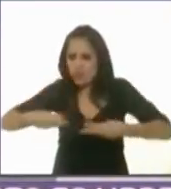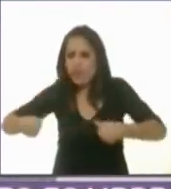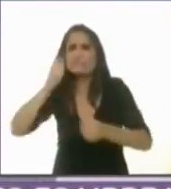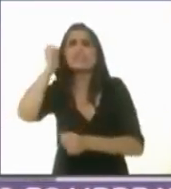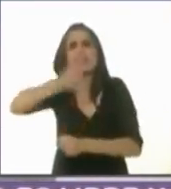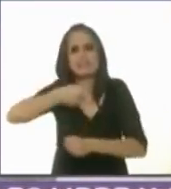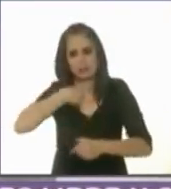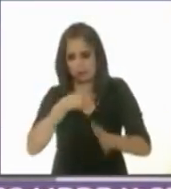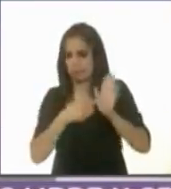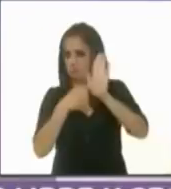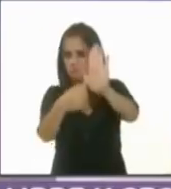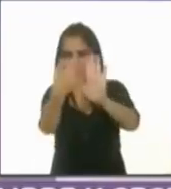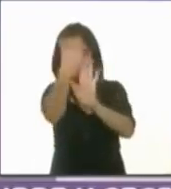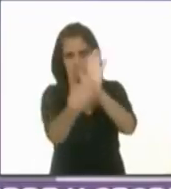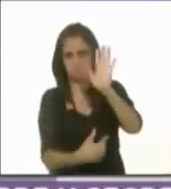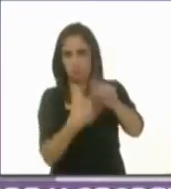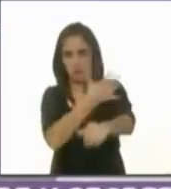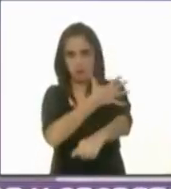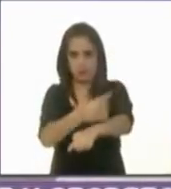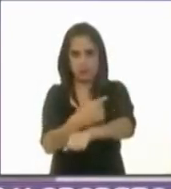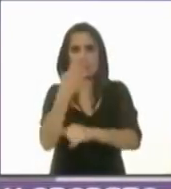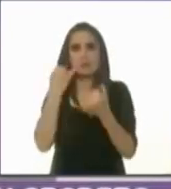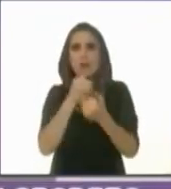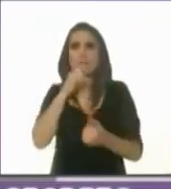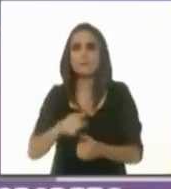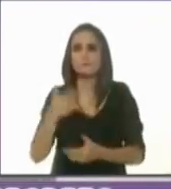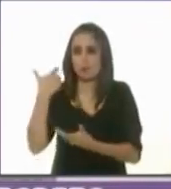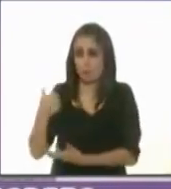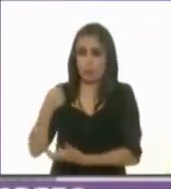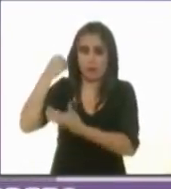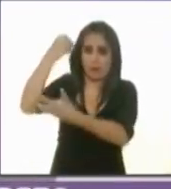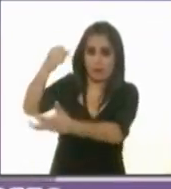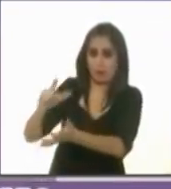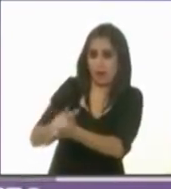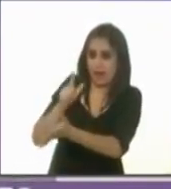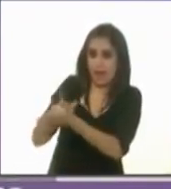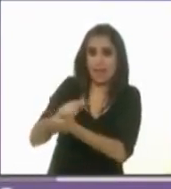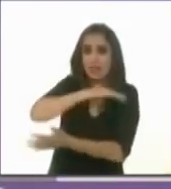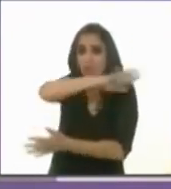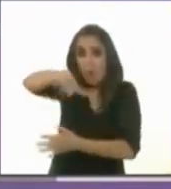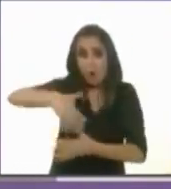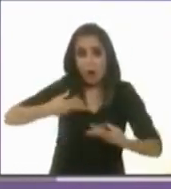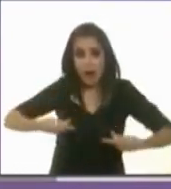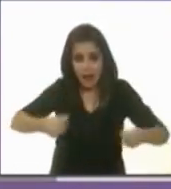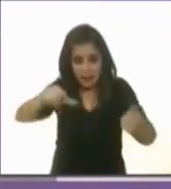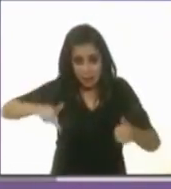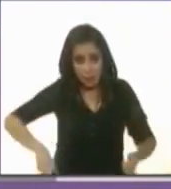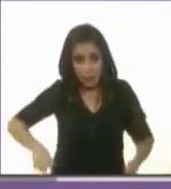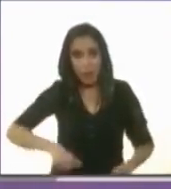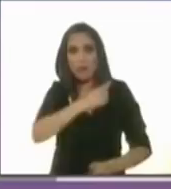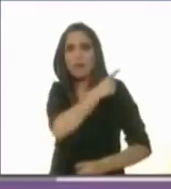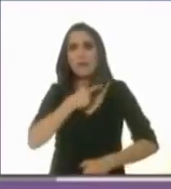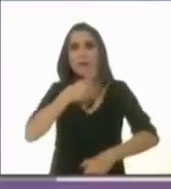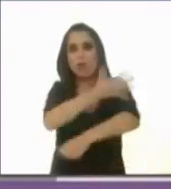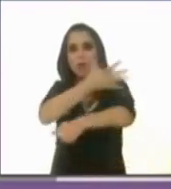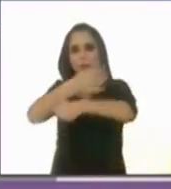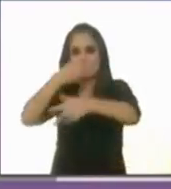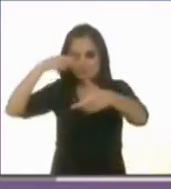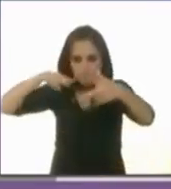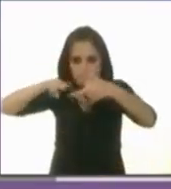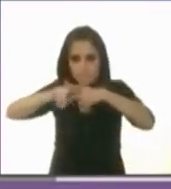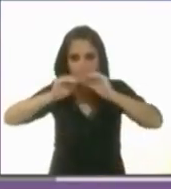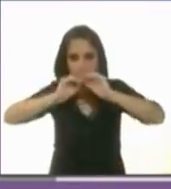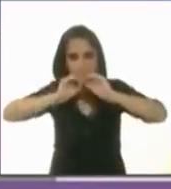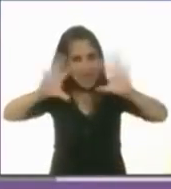Voy a proponer una reforma presupuestal a la ley de presupuesto para que todo el gasto de gobierno sea transparente en todo momento vía